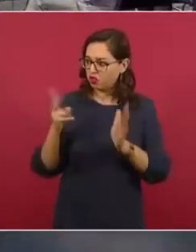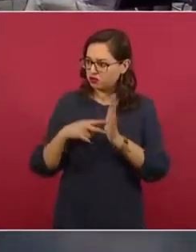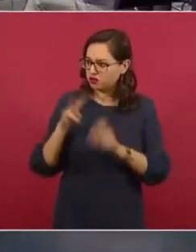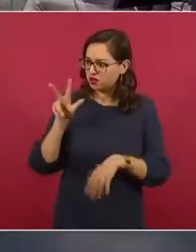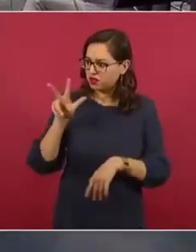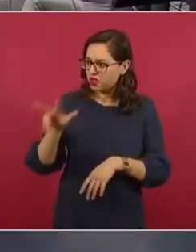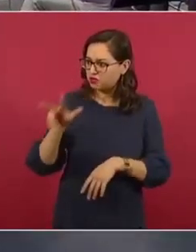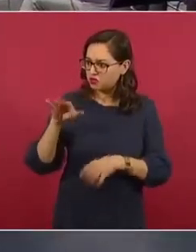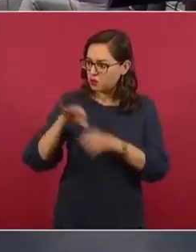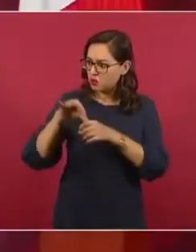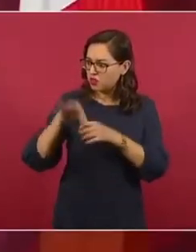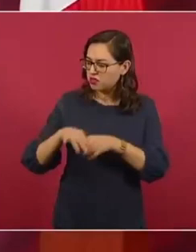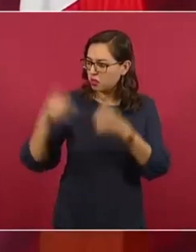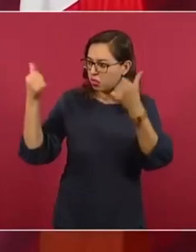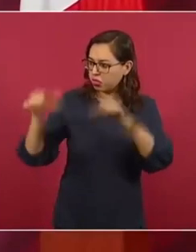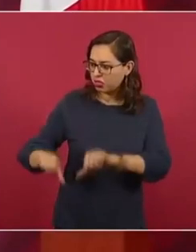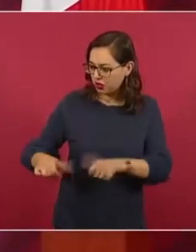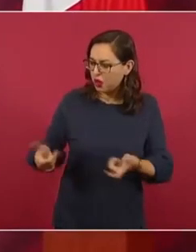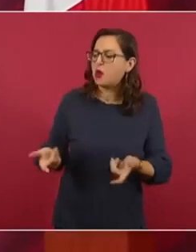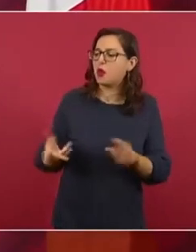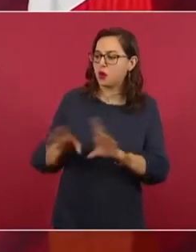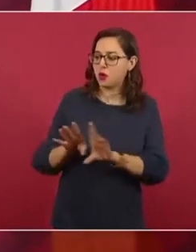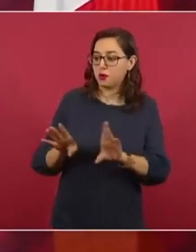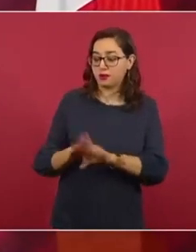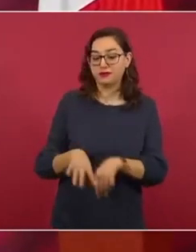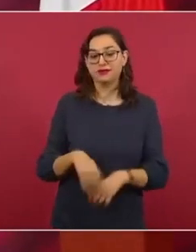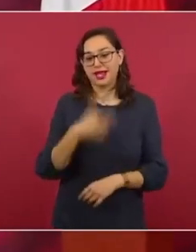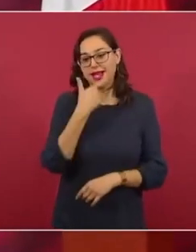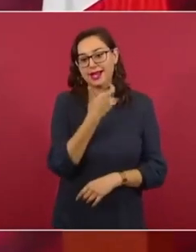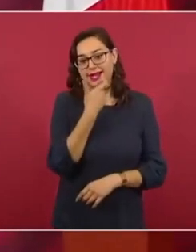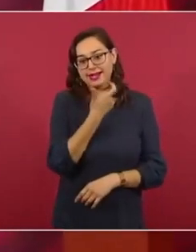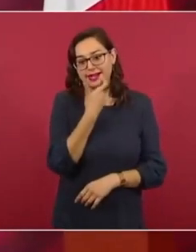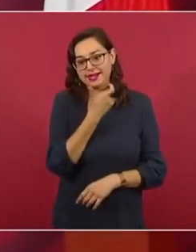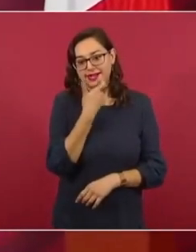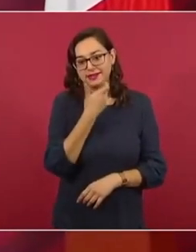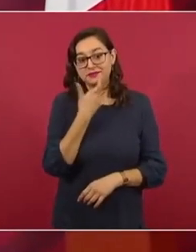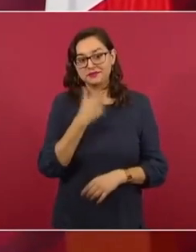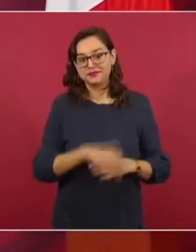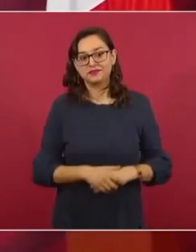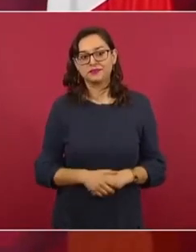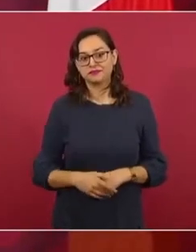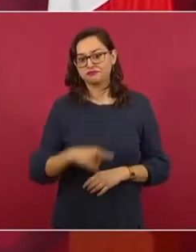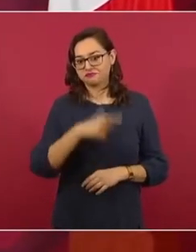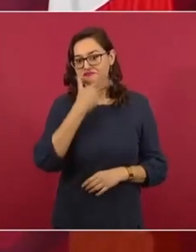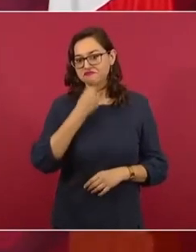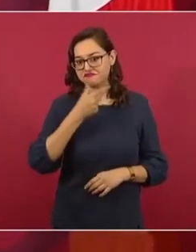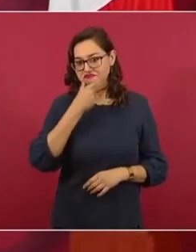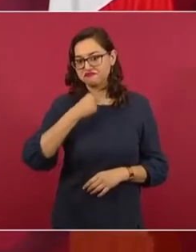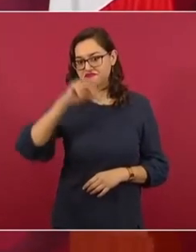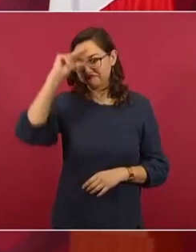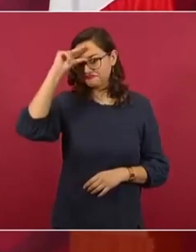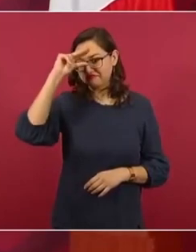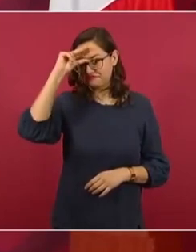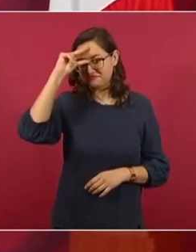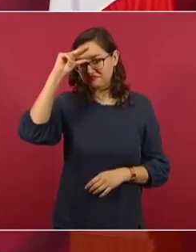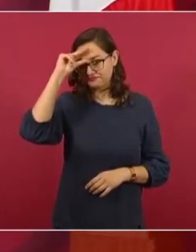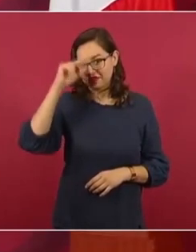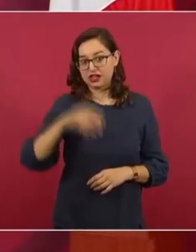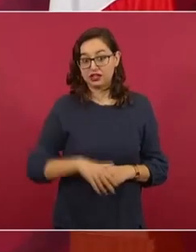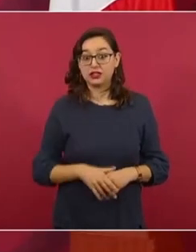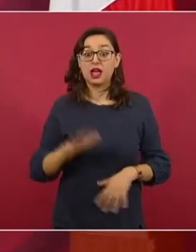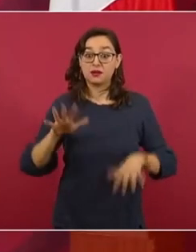Eso es muy bueno. Entonces, es que la inteligencia es subversiva.